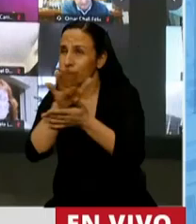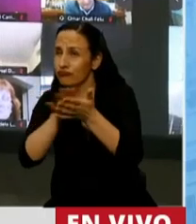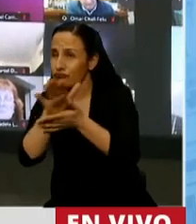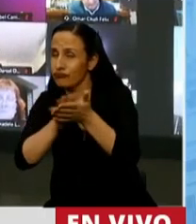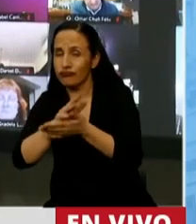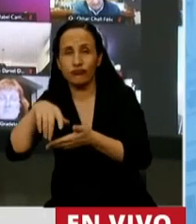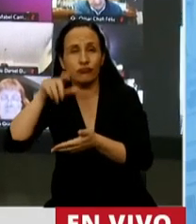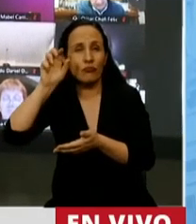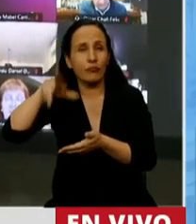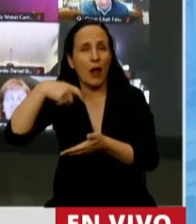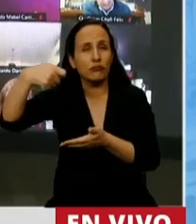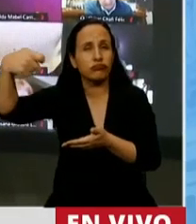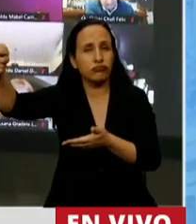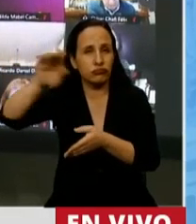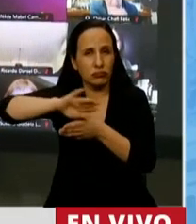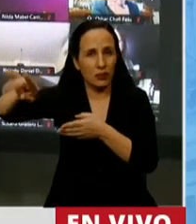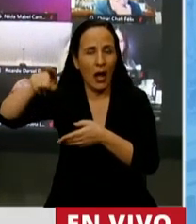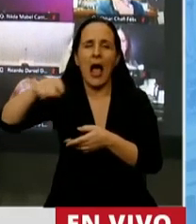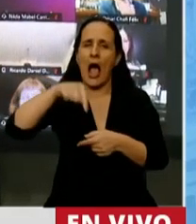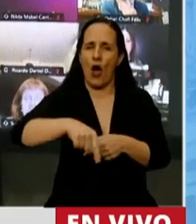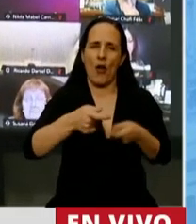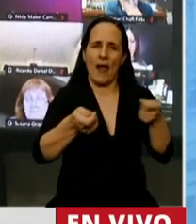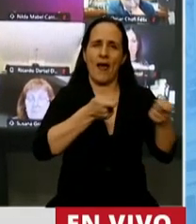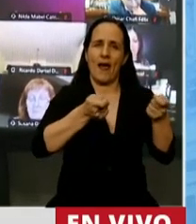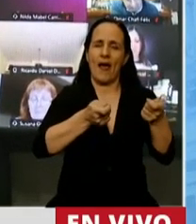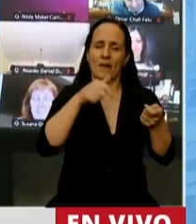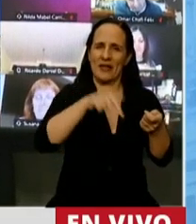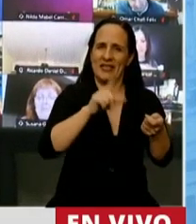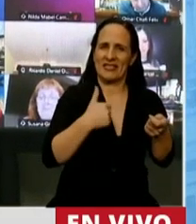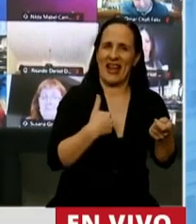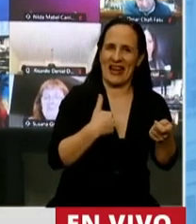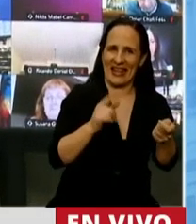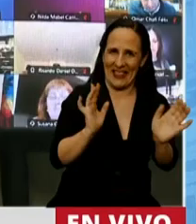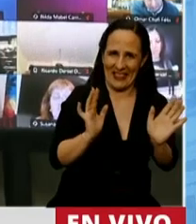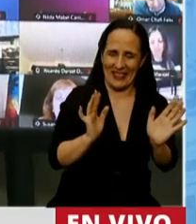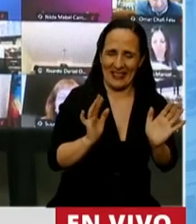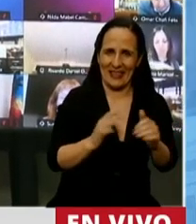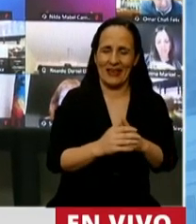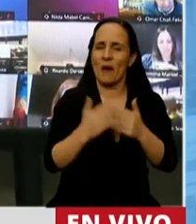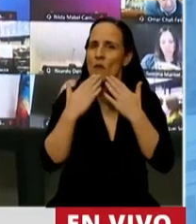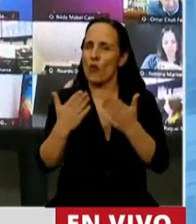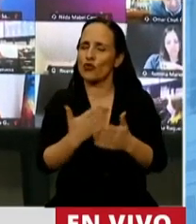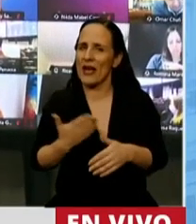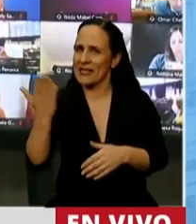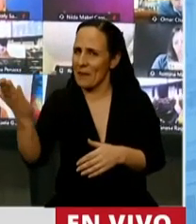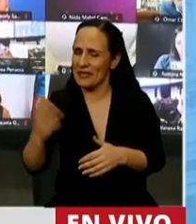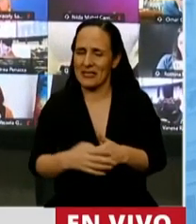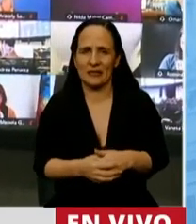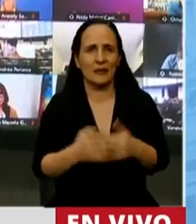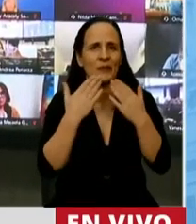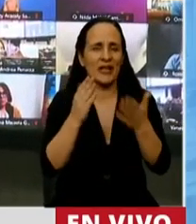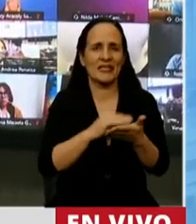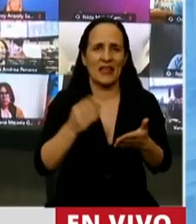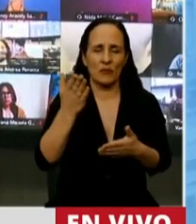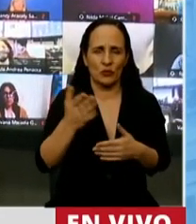todas. Y que todavía pretenden dar lecciones de moral. Esa deuda que nuestro ministro Guzmán, que tanto han criticado el día de hoy.